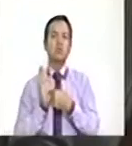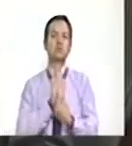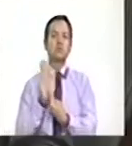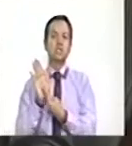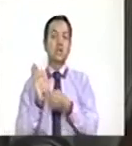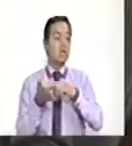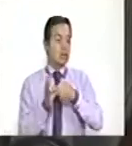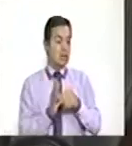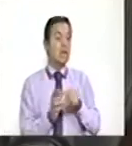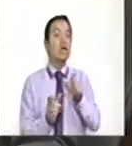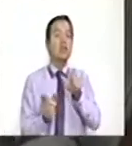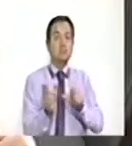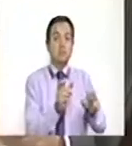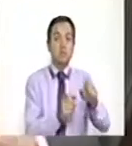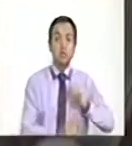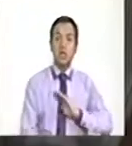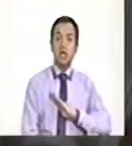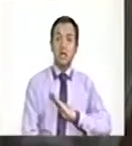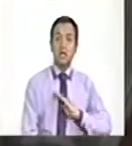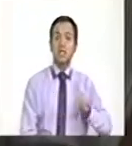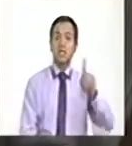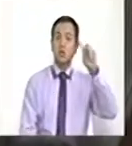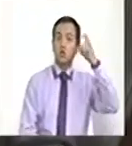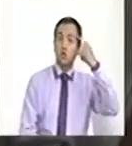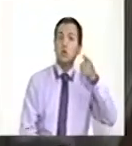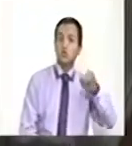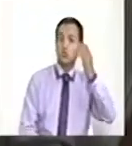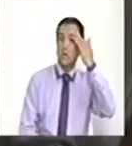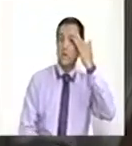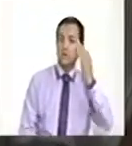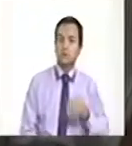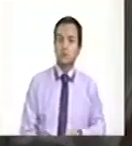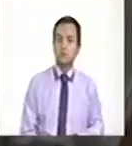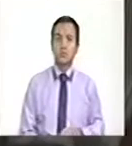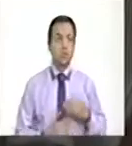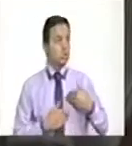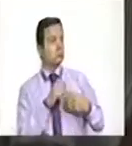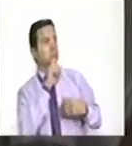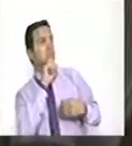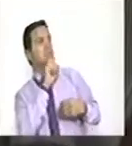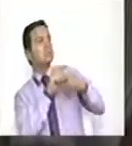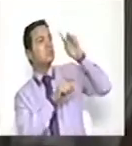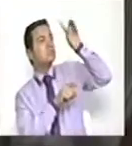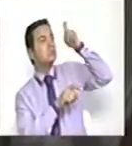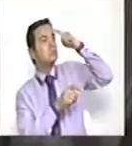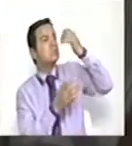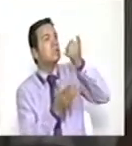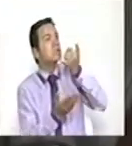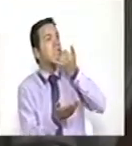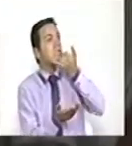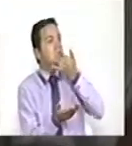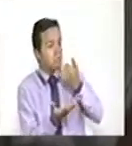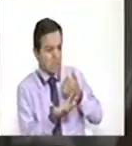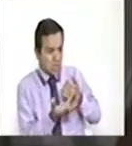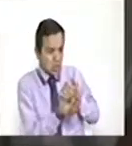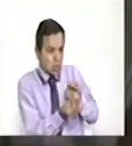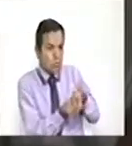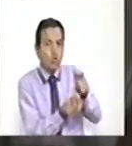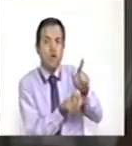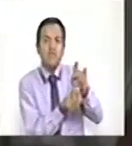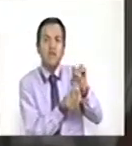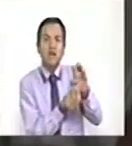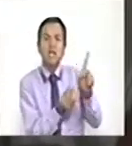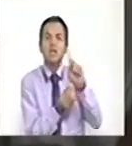conocimiento de esto. Le preguntan al gobierno qué está pasando con el ALFAR, que ahora se